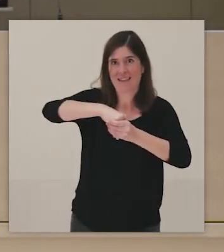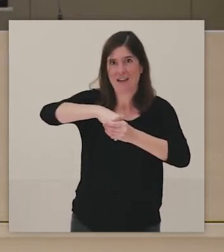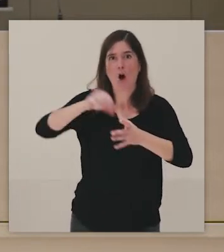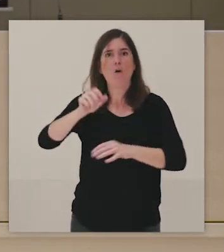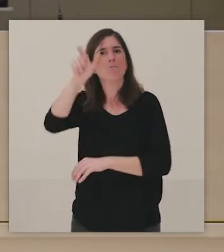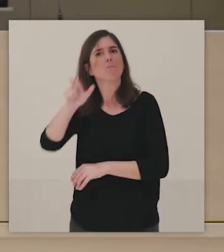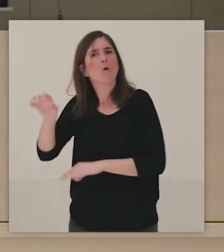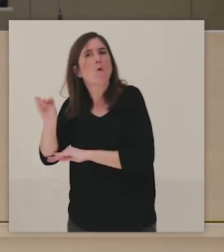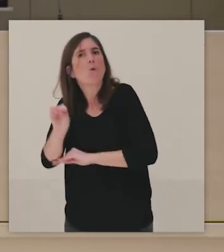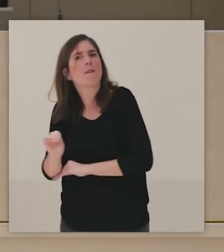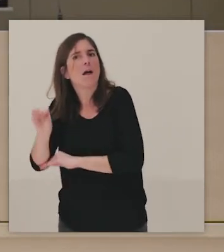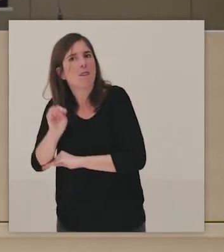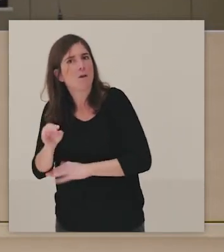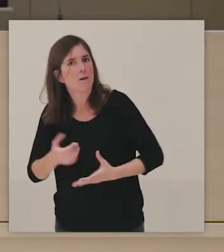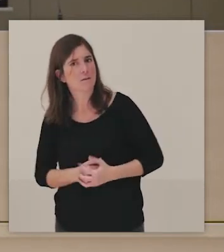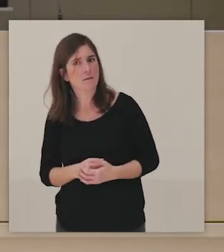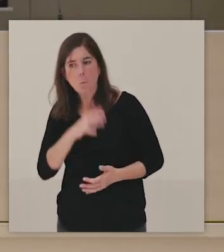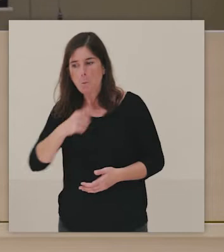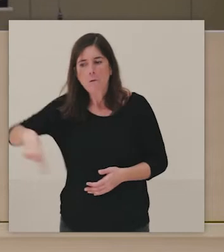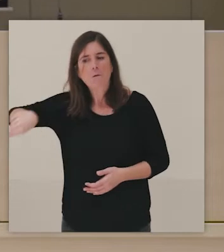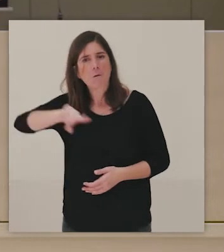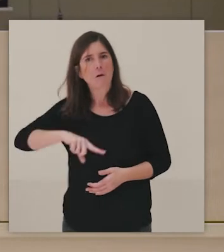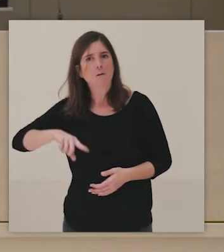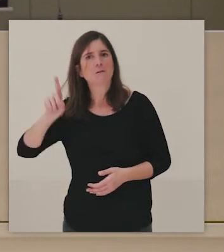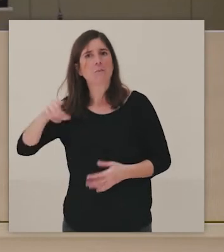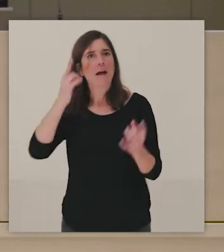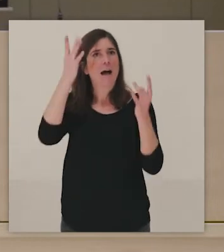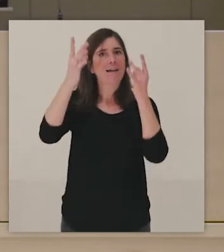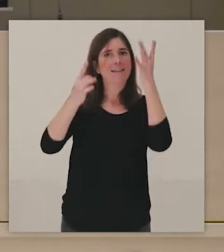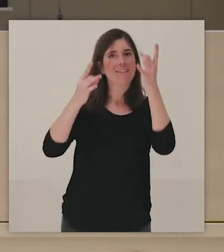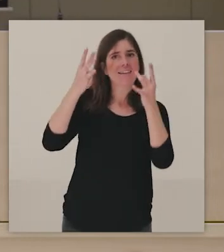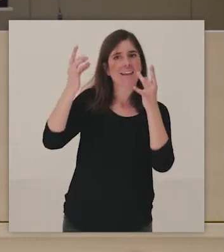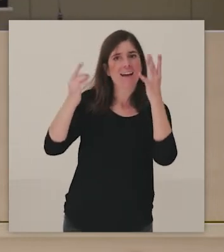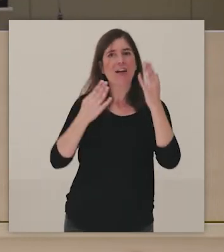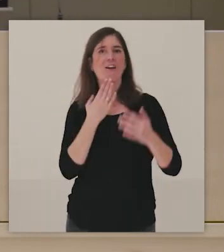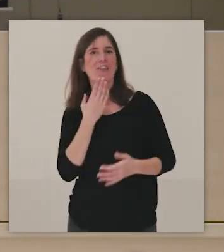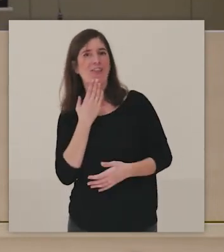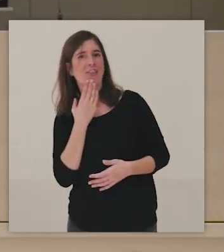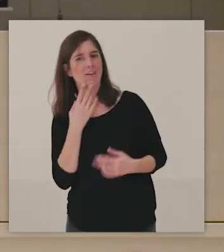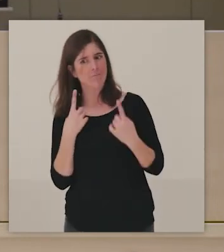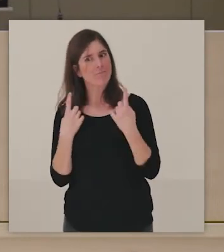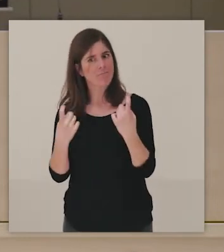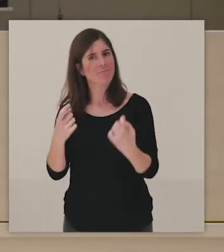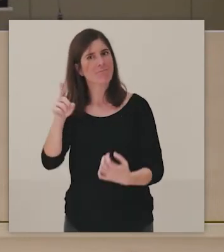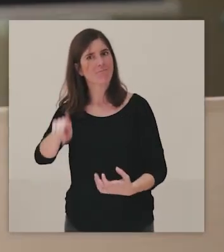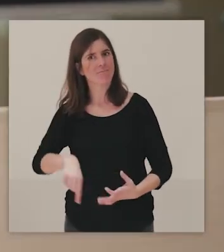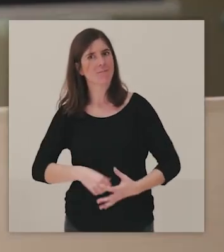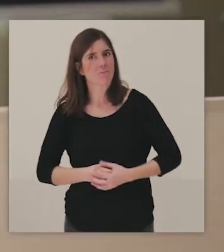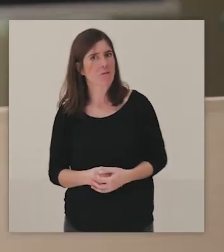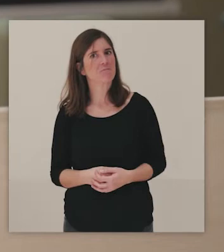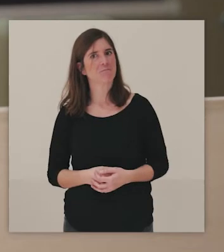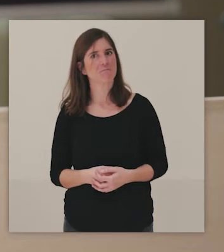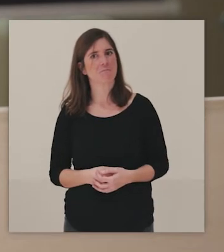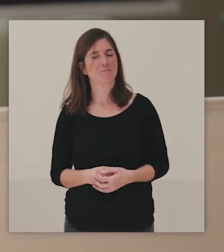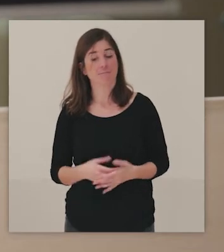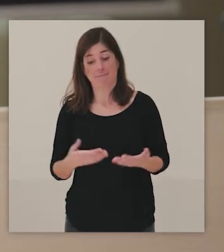que cuidan de y que necesitan tanto estas actividades y estos proyectos como los colectivos